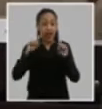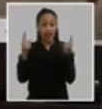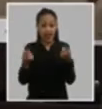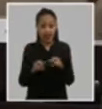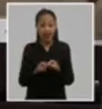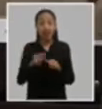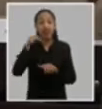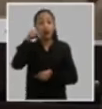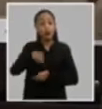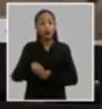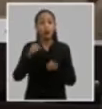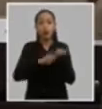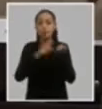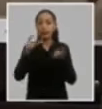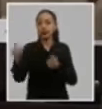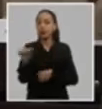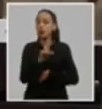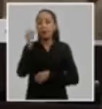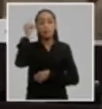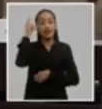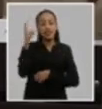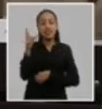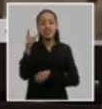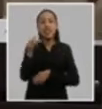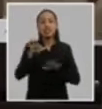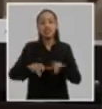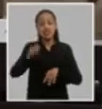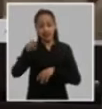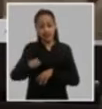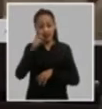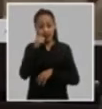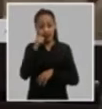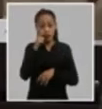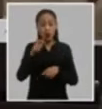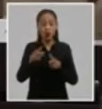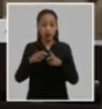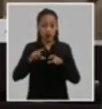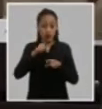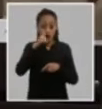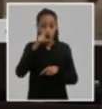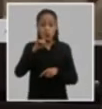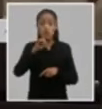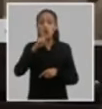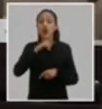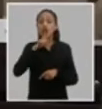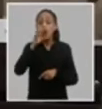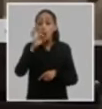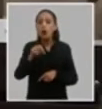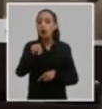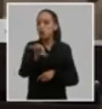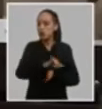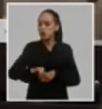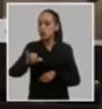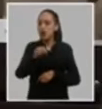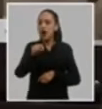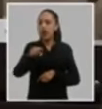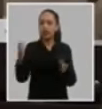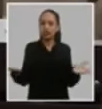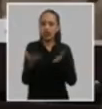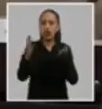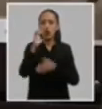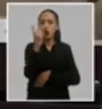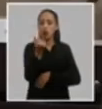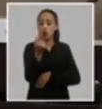centros decisivos desde la experiencia de secretarios generales de núcleo en centros estratégicos para el desarrollo económico político y social del país